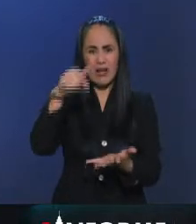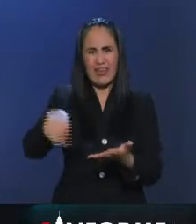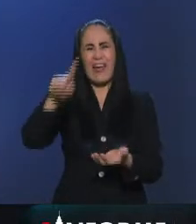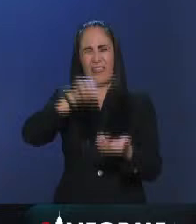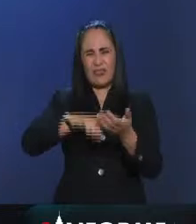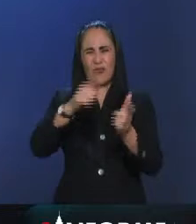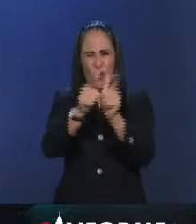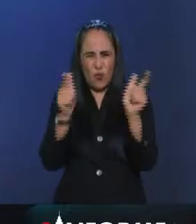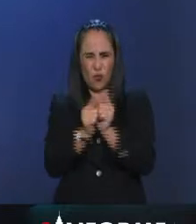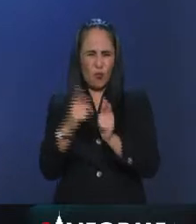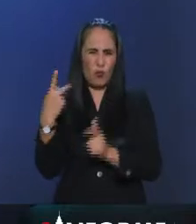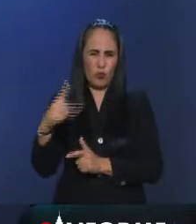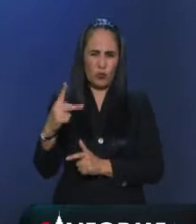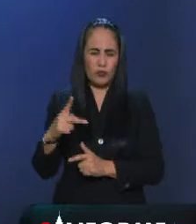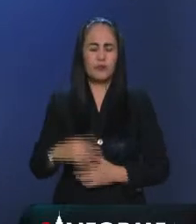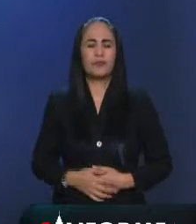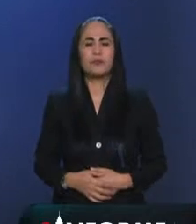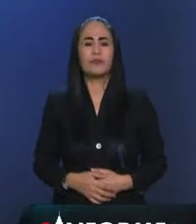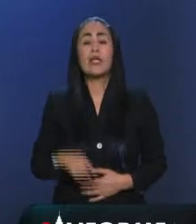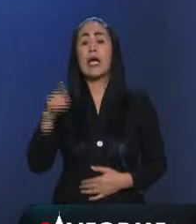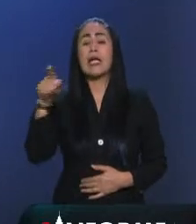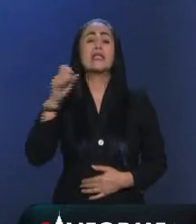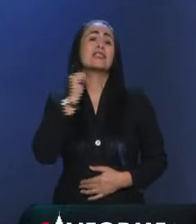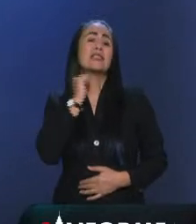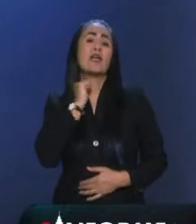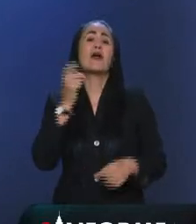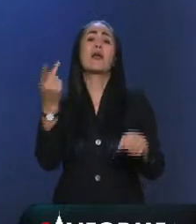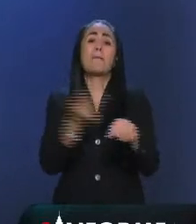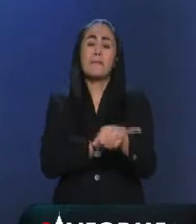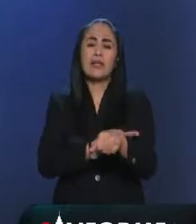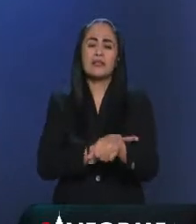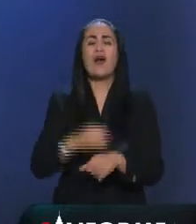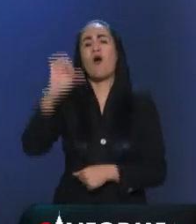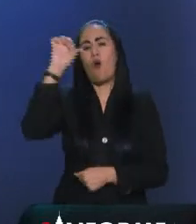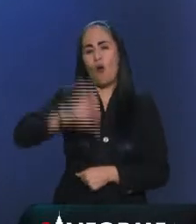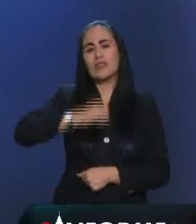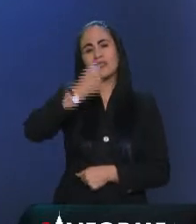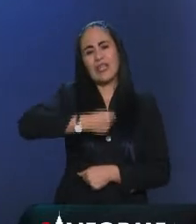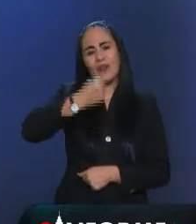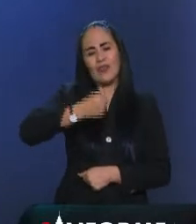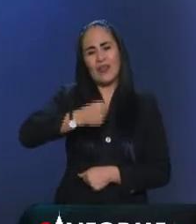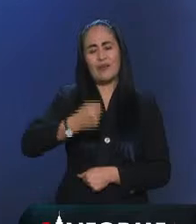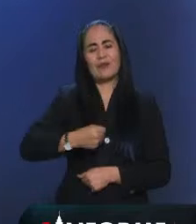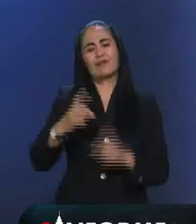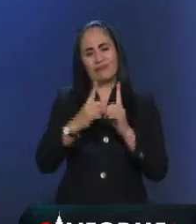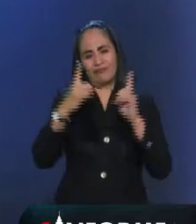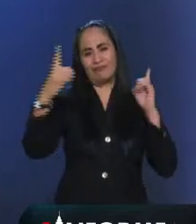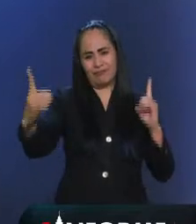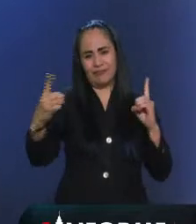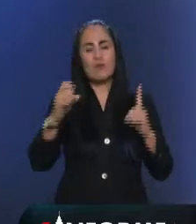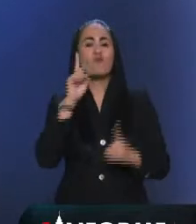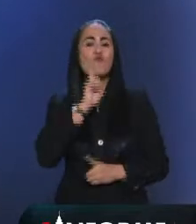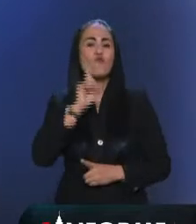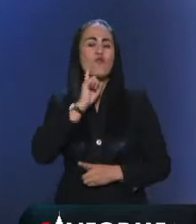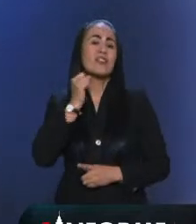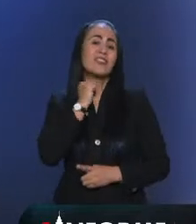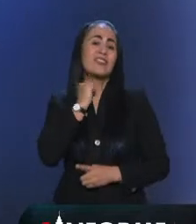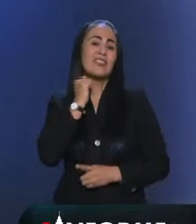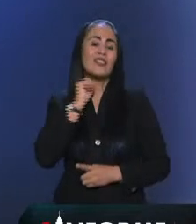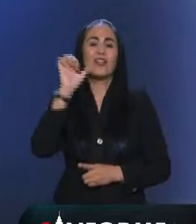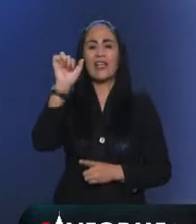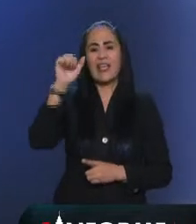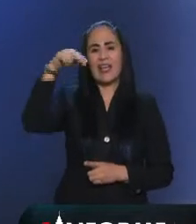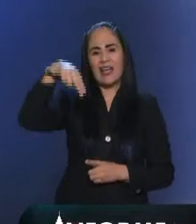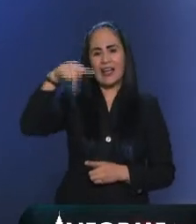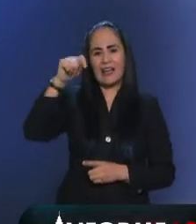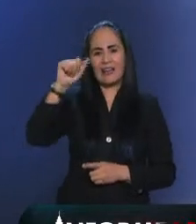conversar sobre lo que sucede allá en el Senado, saludamos y con mucho gusto a la distancia a la senadora Antárez Vázquez.